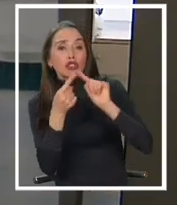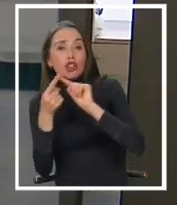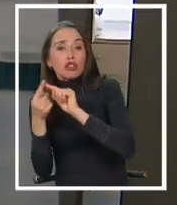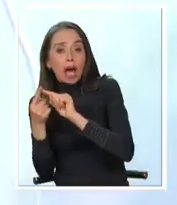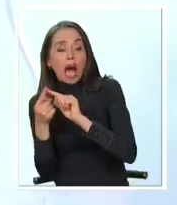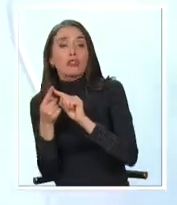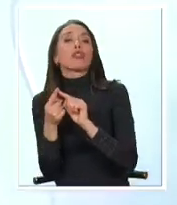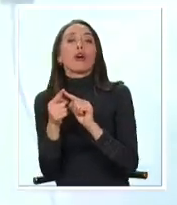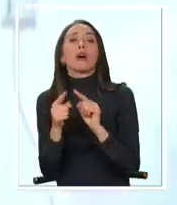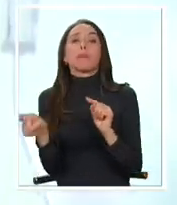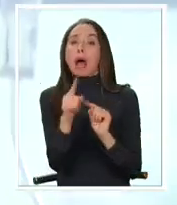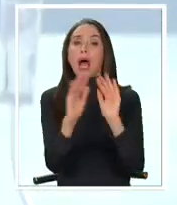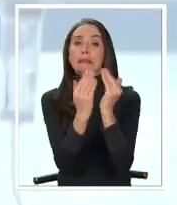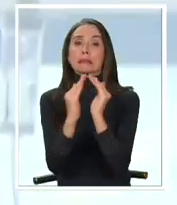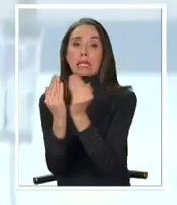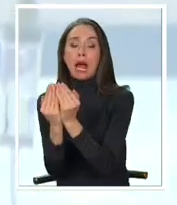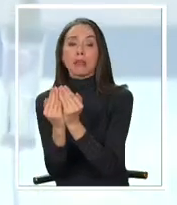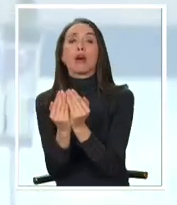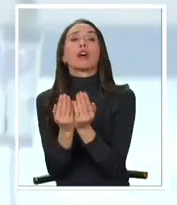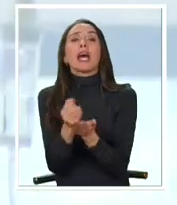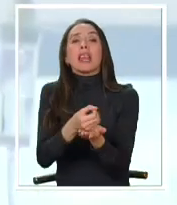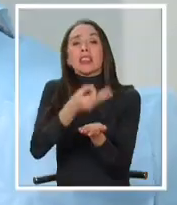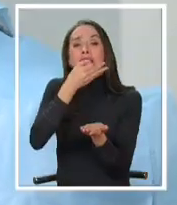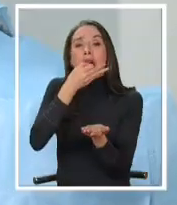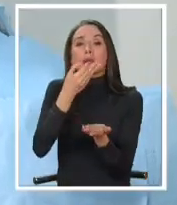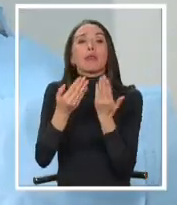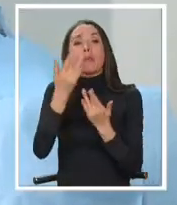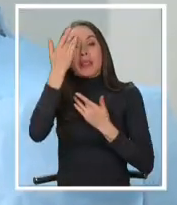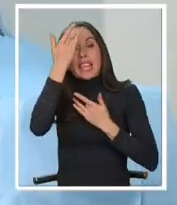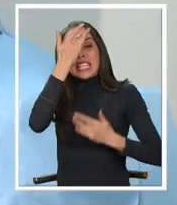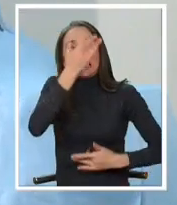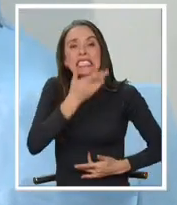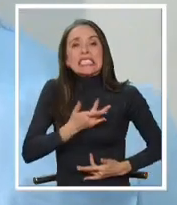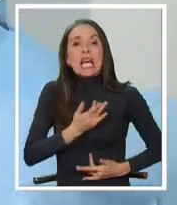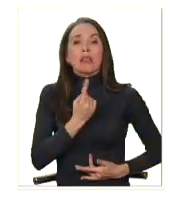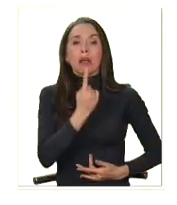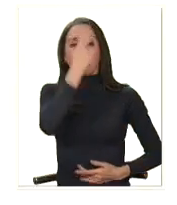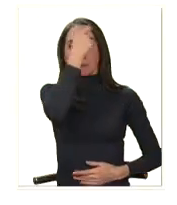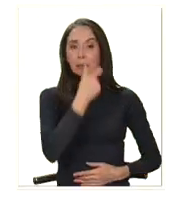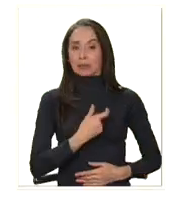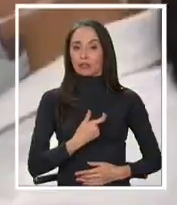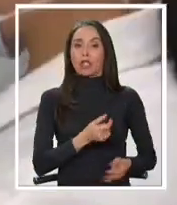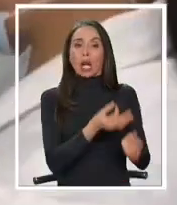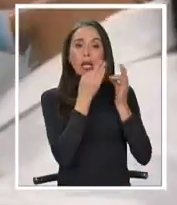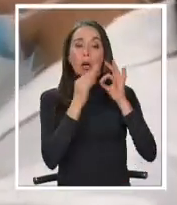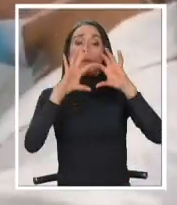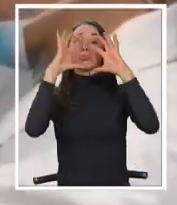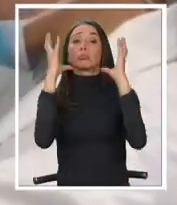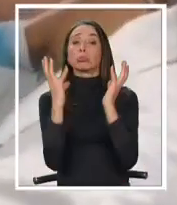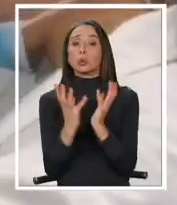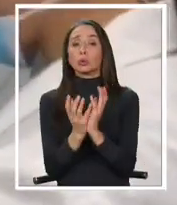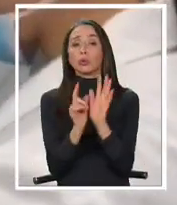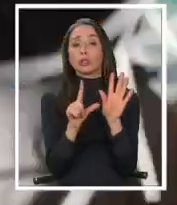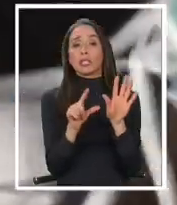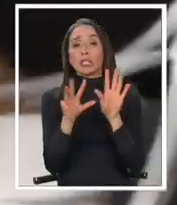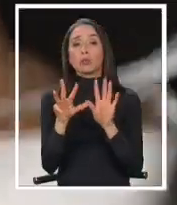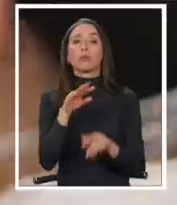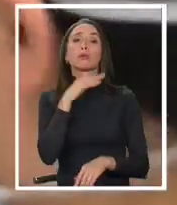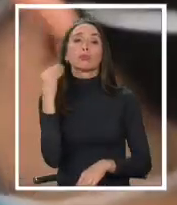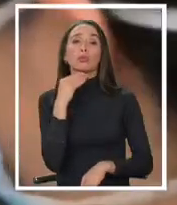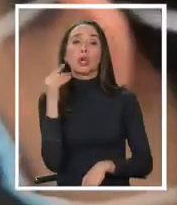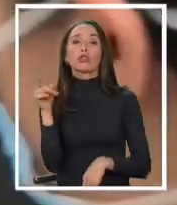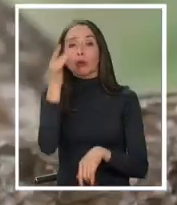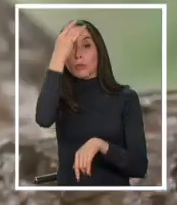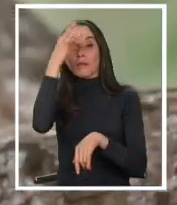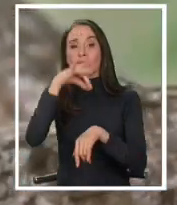para evitar nuevos contagios. El tratamiento se determina según los síntomas del infectado y a nivel mundial se han reportado 79 muertes